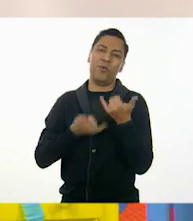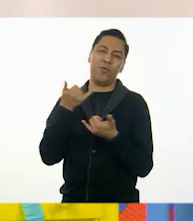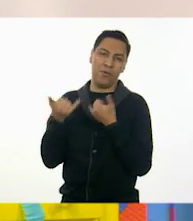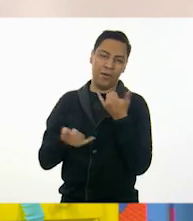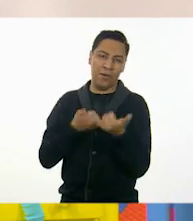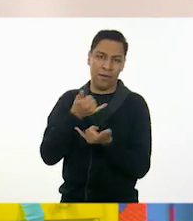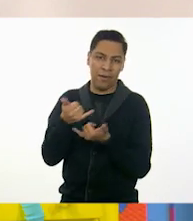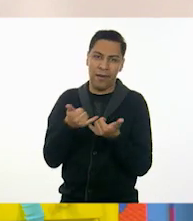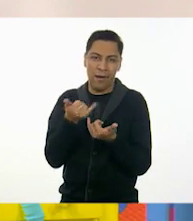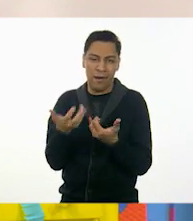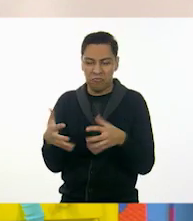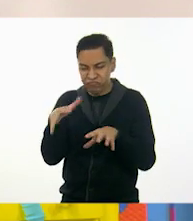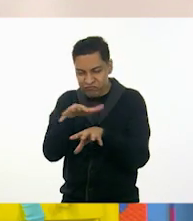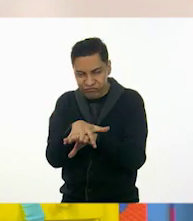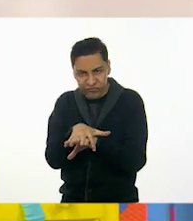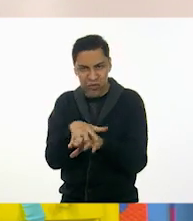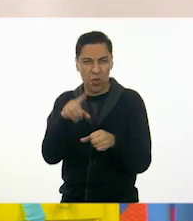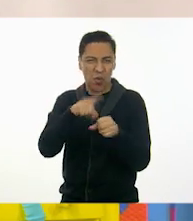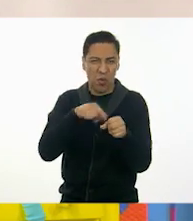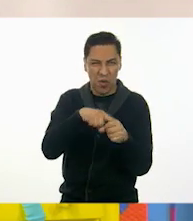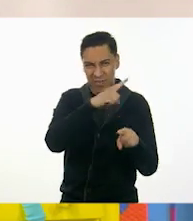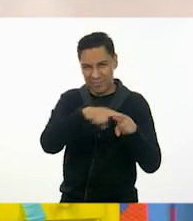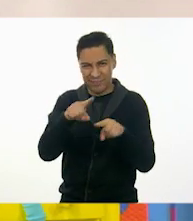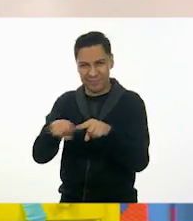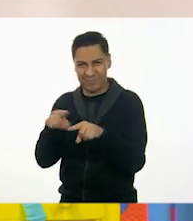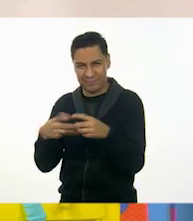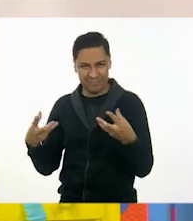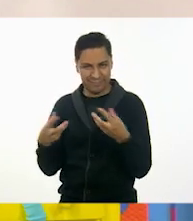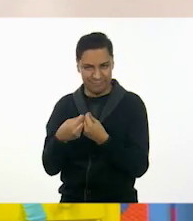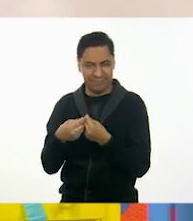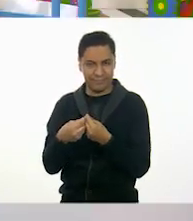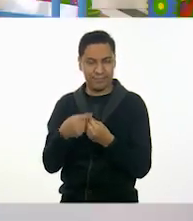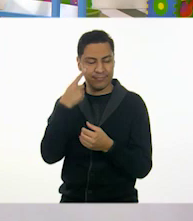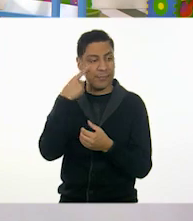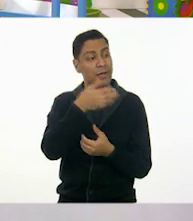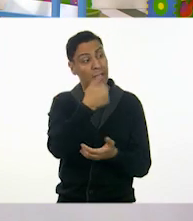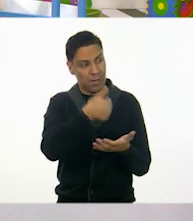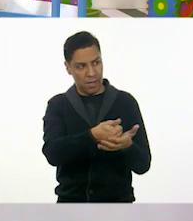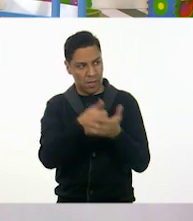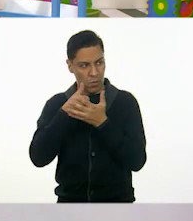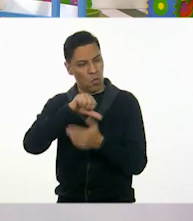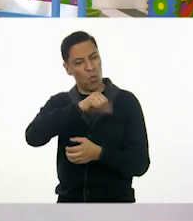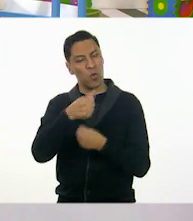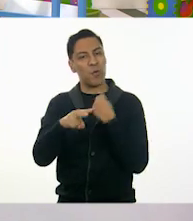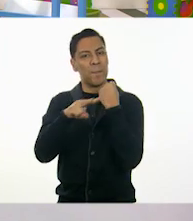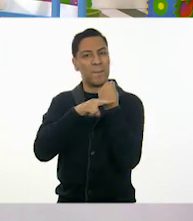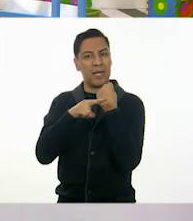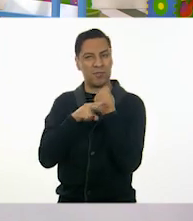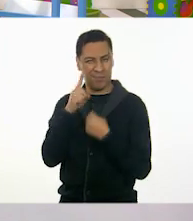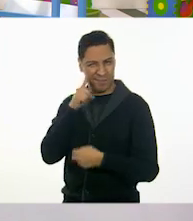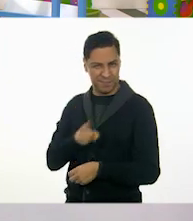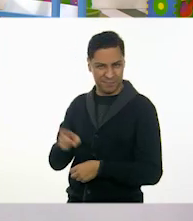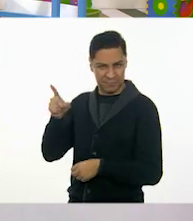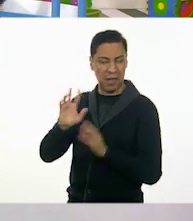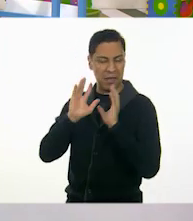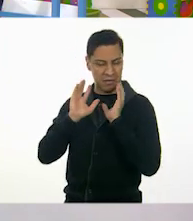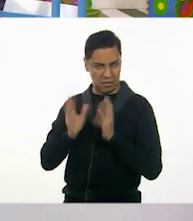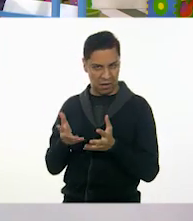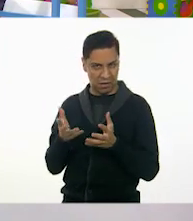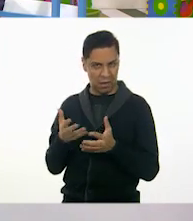Puedes mezclarlos. Mira, ¿me ayudas? Te voy a enseñar otro cono que ya está elaborado. Mira.